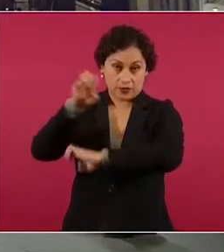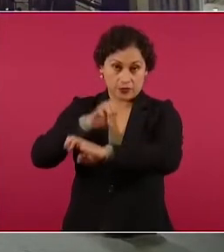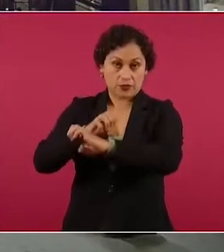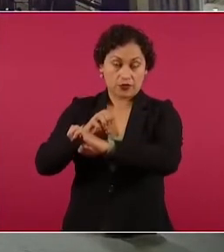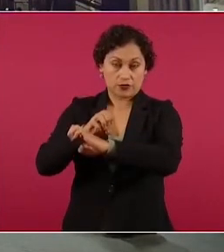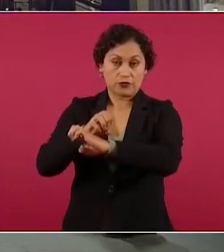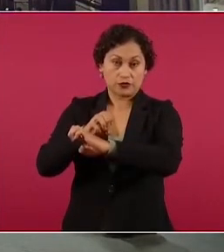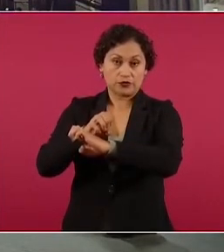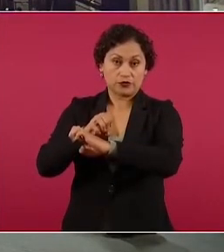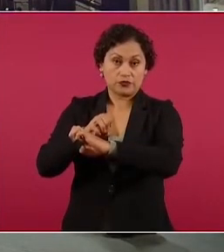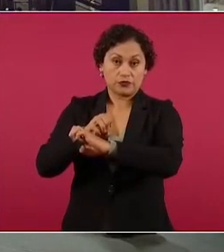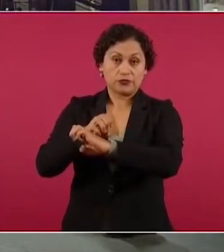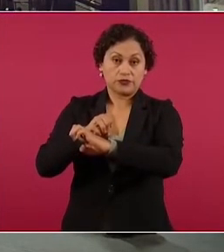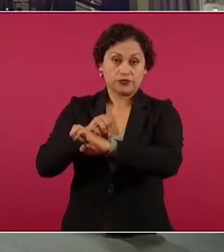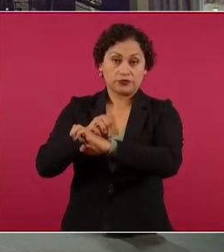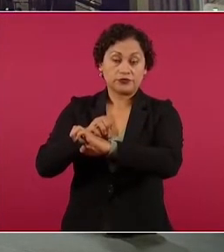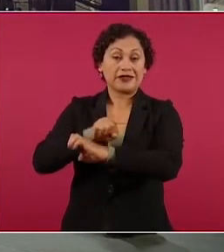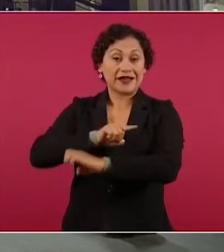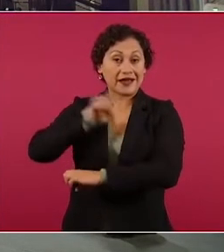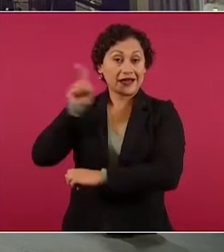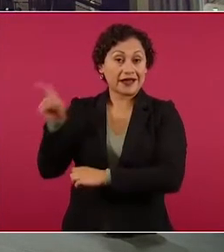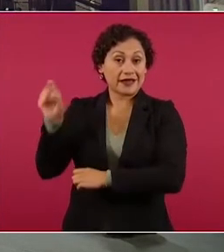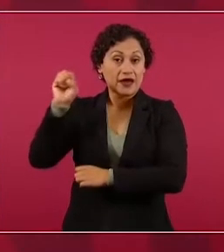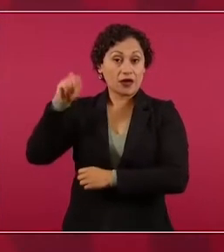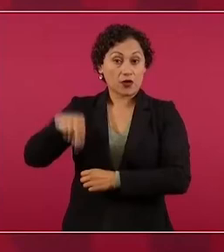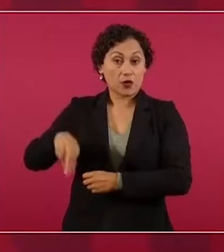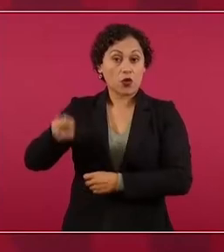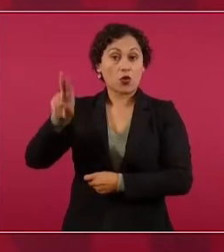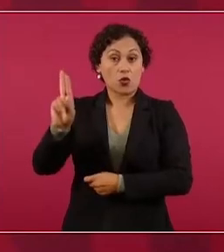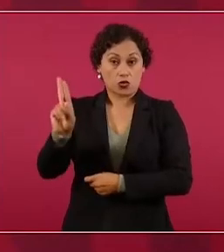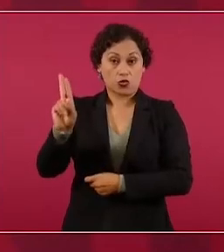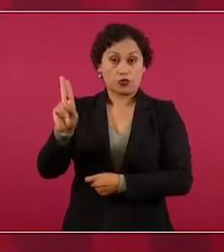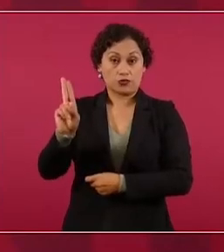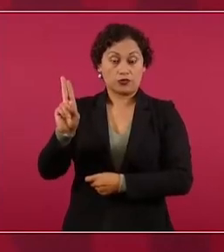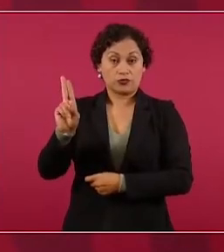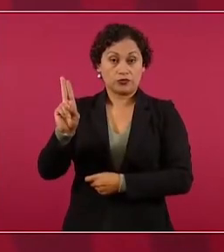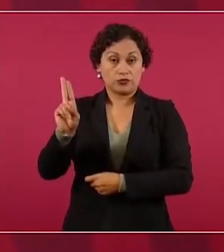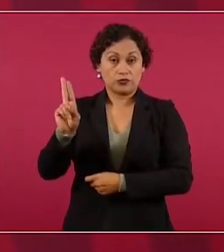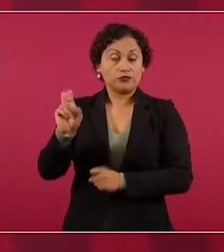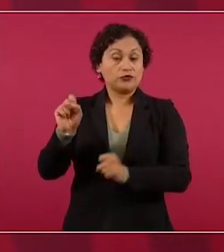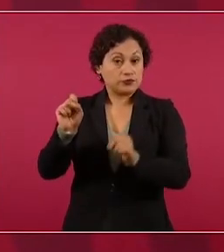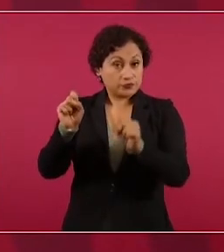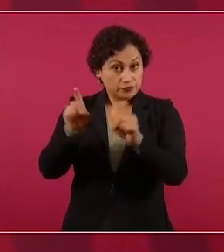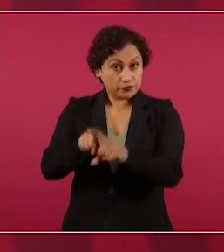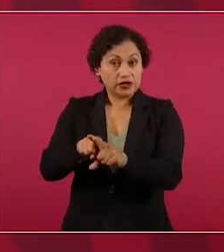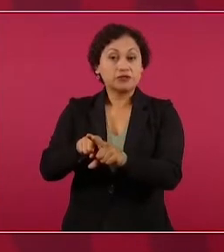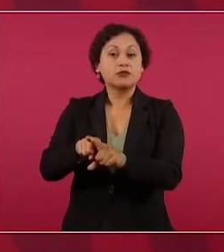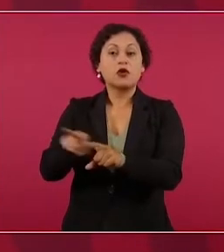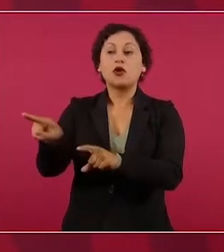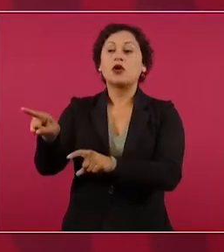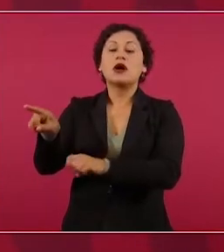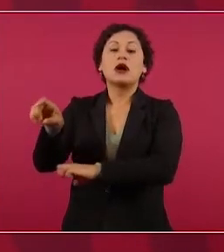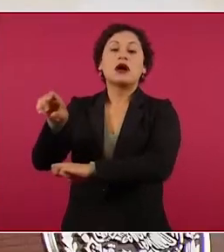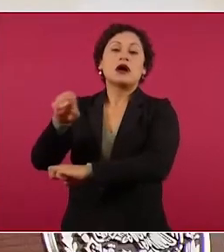Naciones Unidas y lo mismo al canciller de Ucrania.